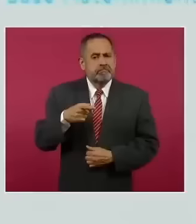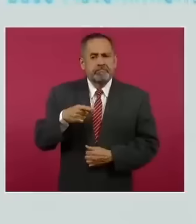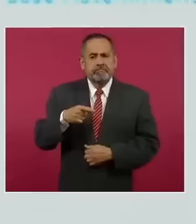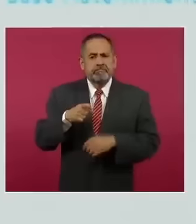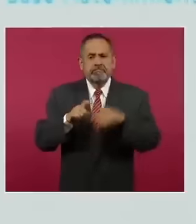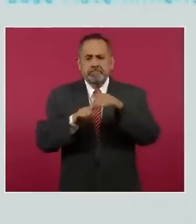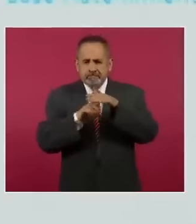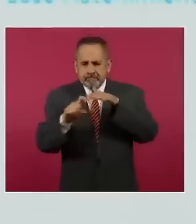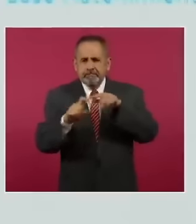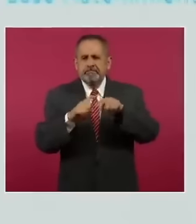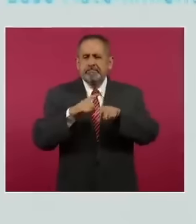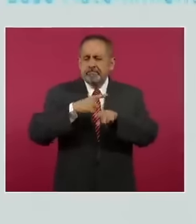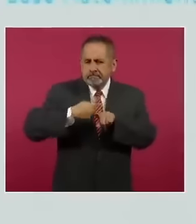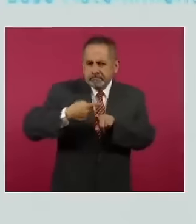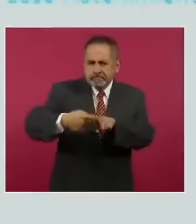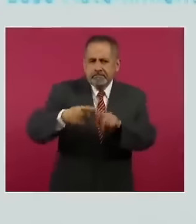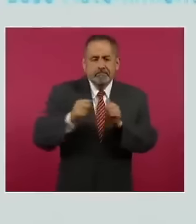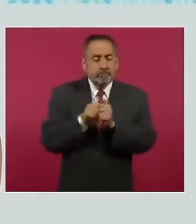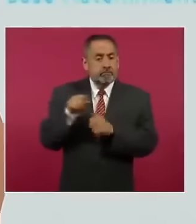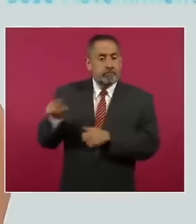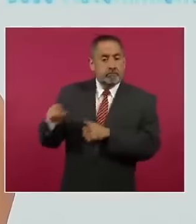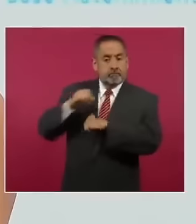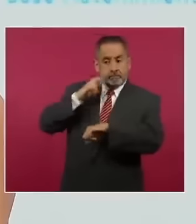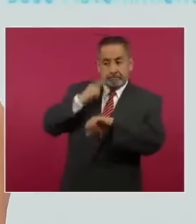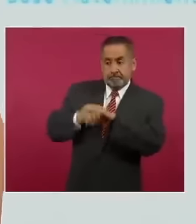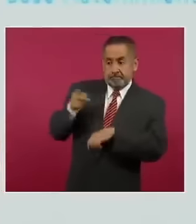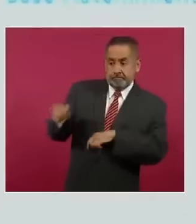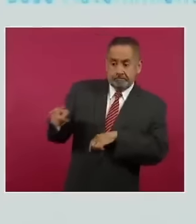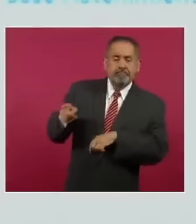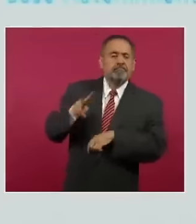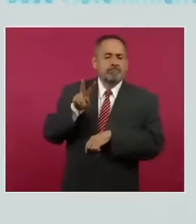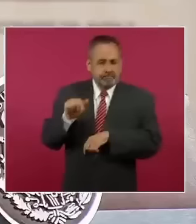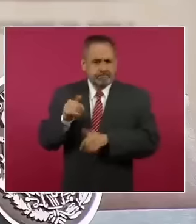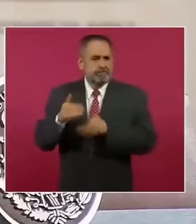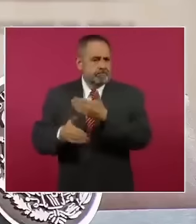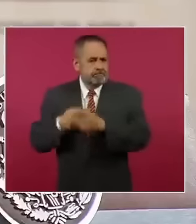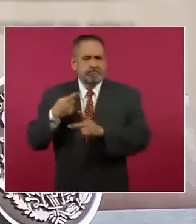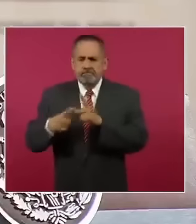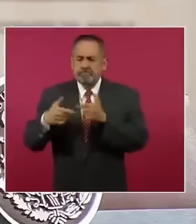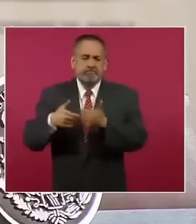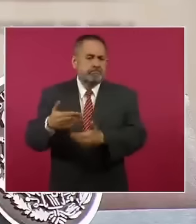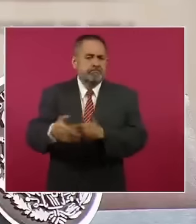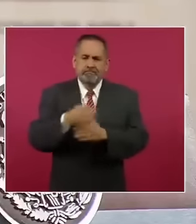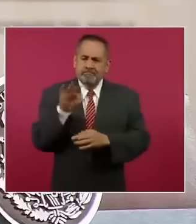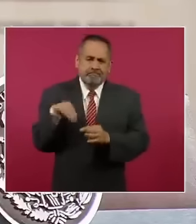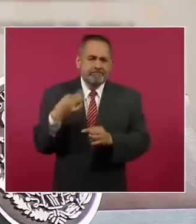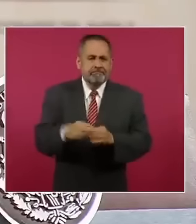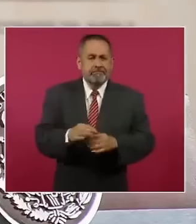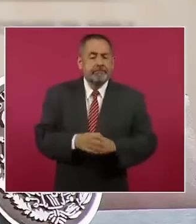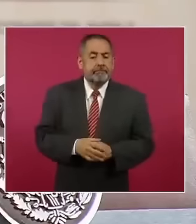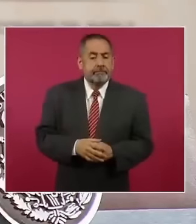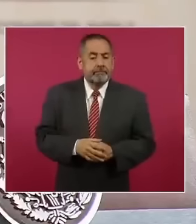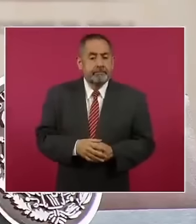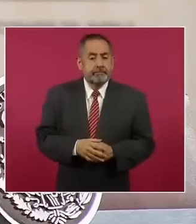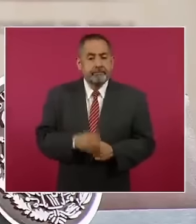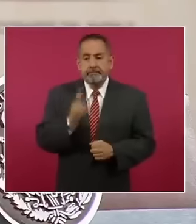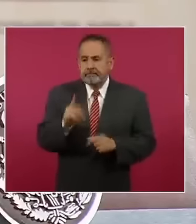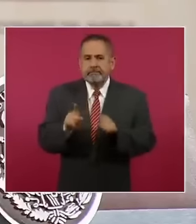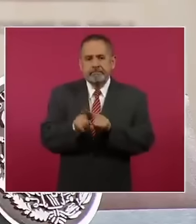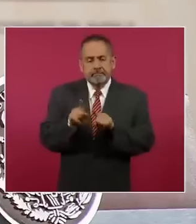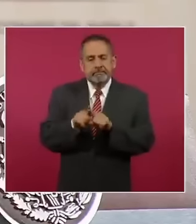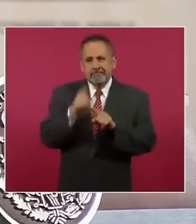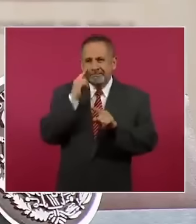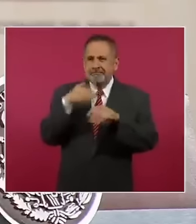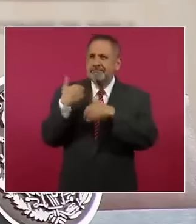electromecánica que hace Alstom pueda ir empezando y avanzando para estar listos. Igualmente ya estamos construyendo hacia arriba,